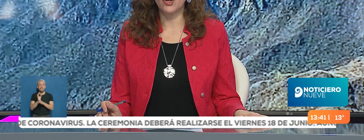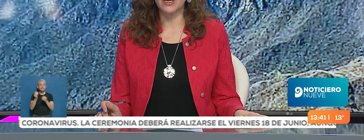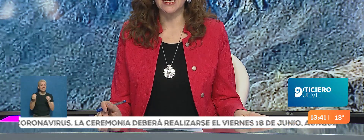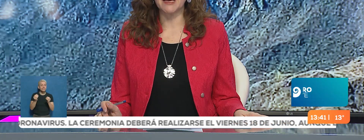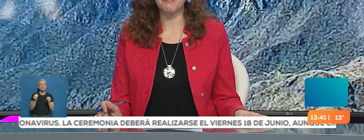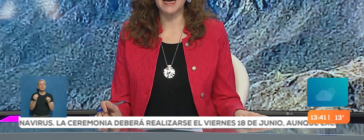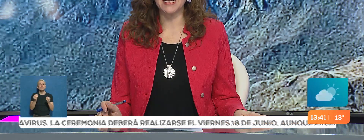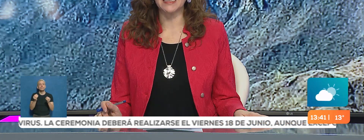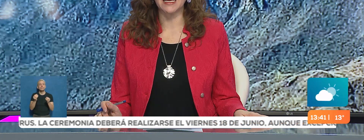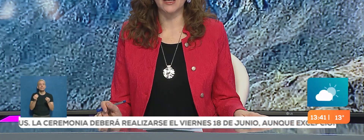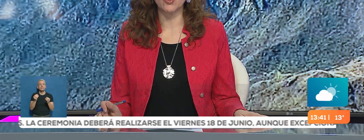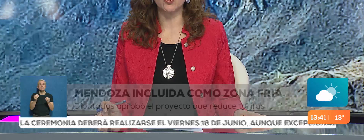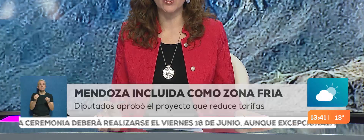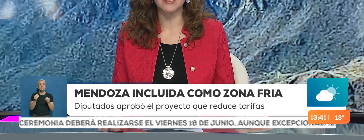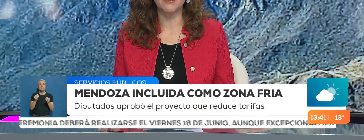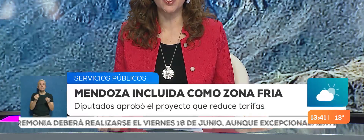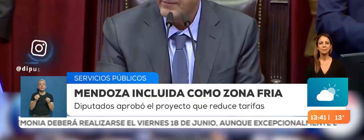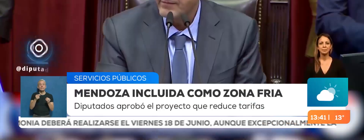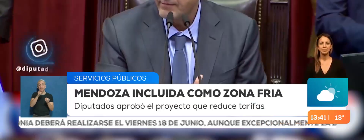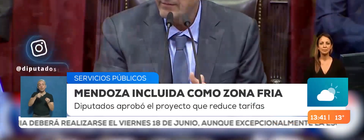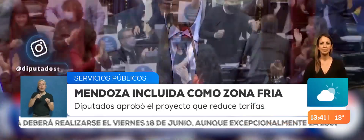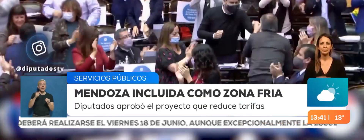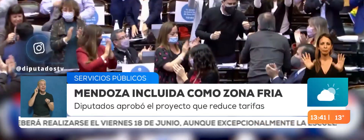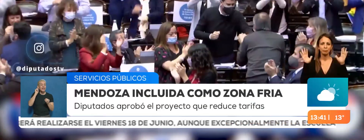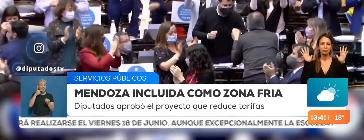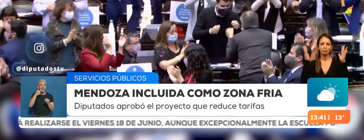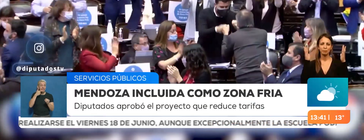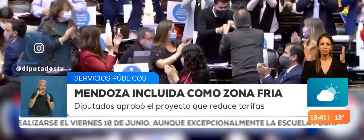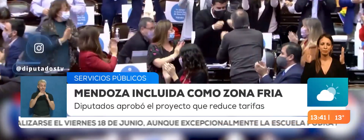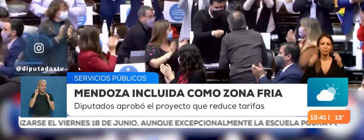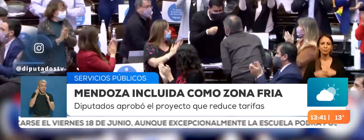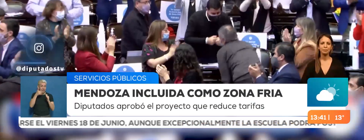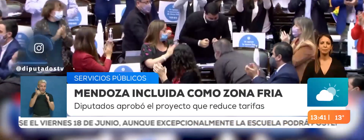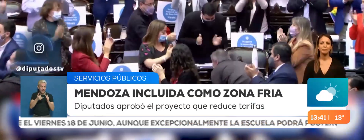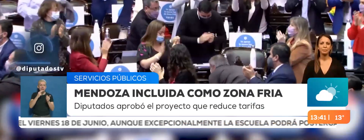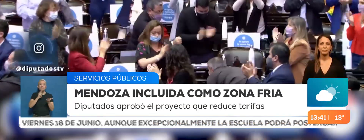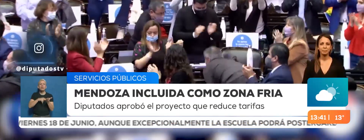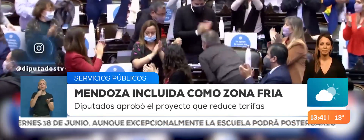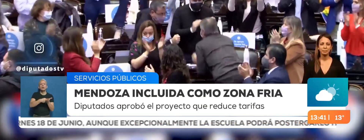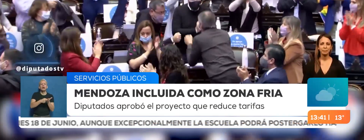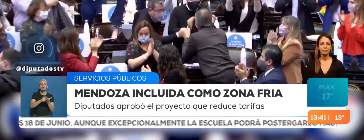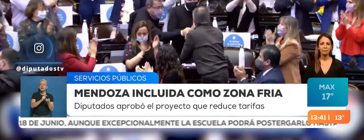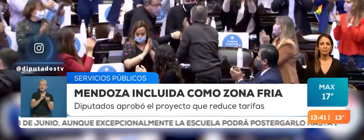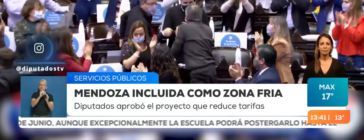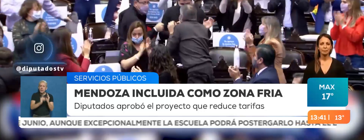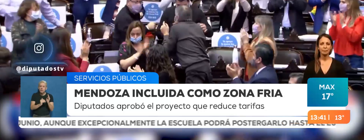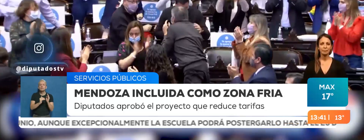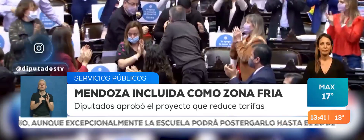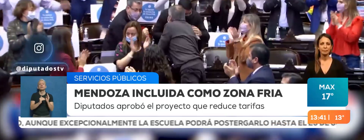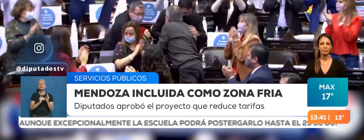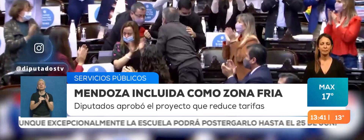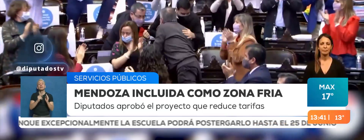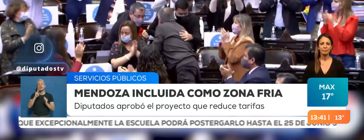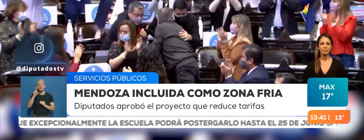en lo que pagan los usuarios del servicio de gas domiciliario y está abarcada Mendoza dentro de esta primera sanción. Ricardo